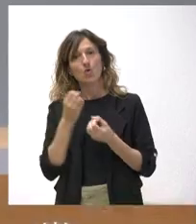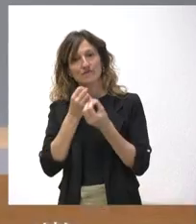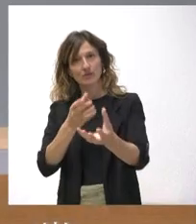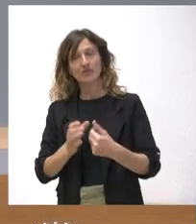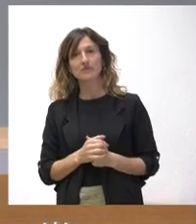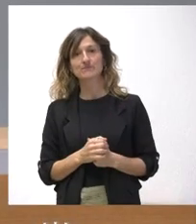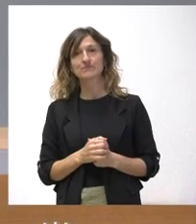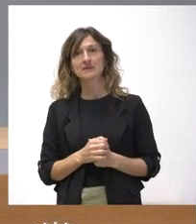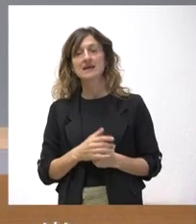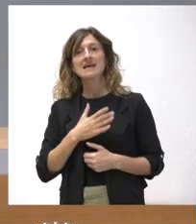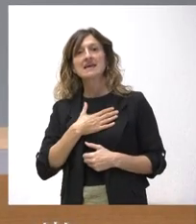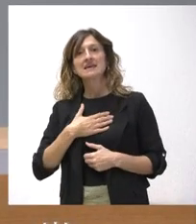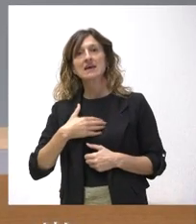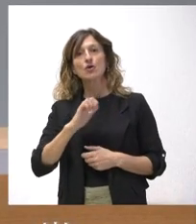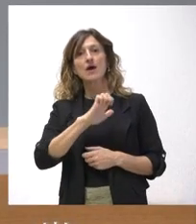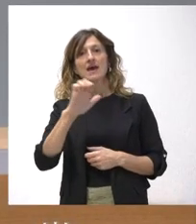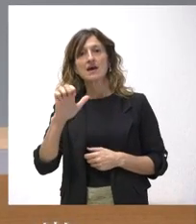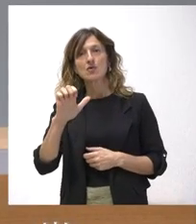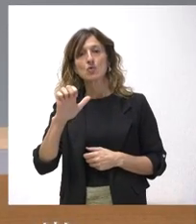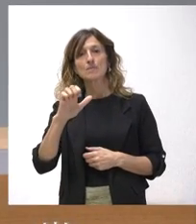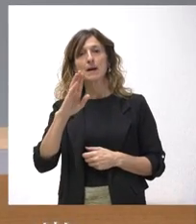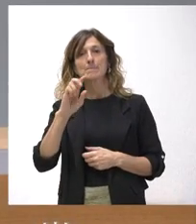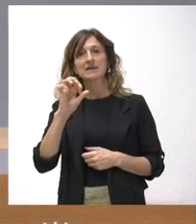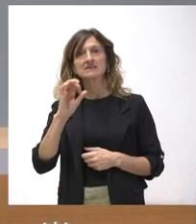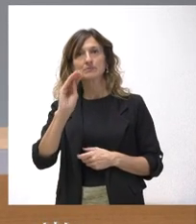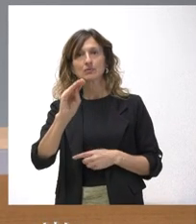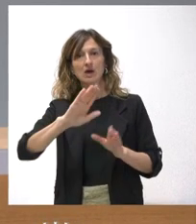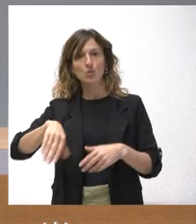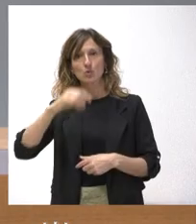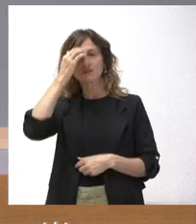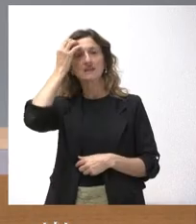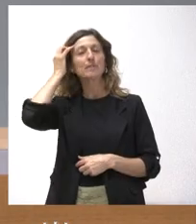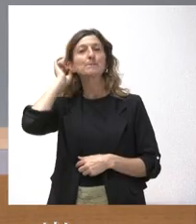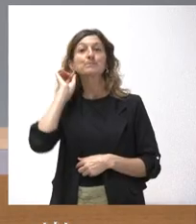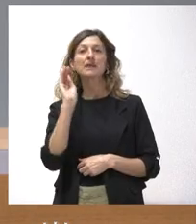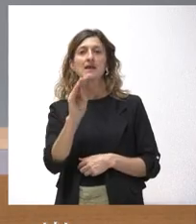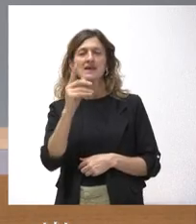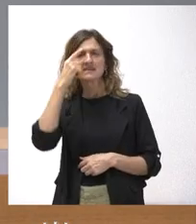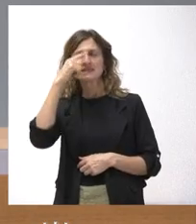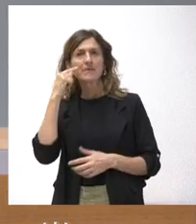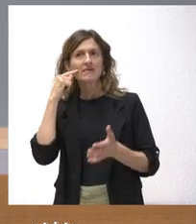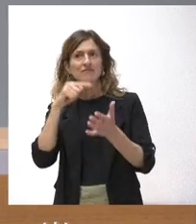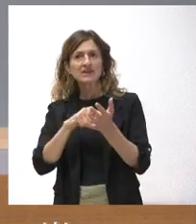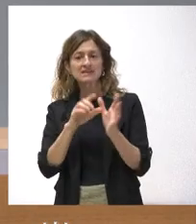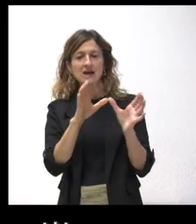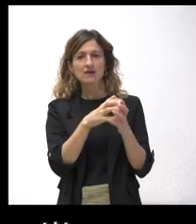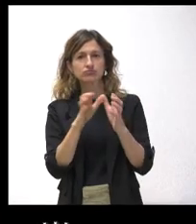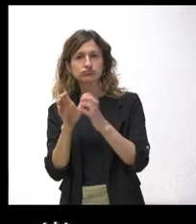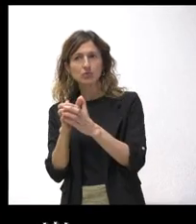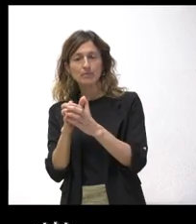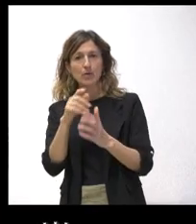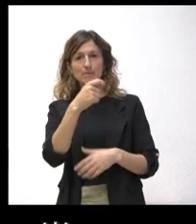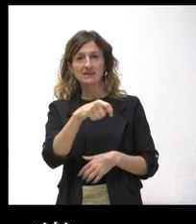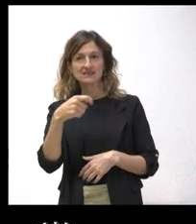Creo que quería preguntar a Europa Press. Sí. Una última pregunta. Saber si tienen ya fecha para la reunión bilateral entre los